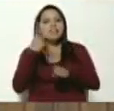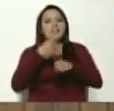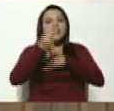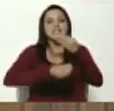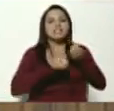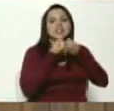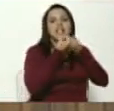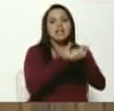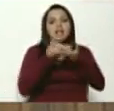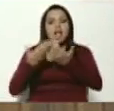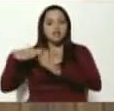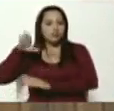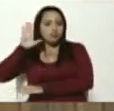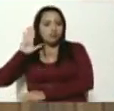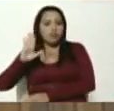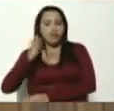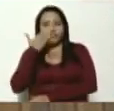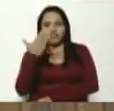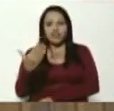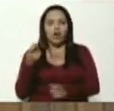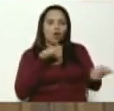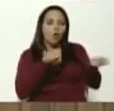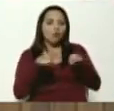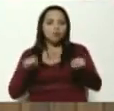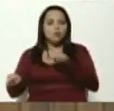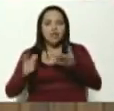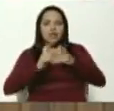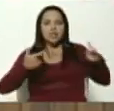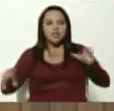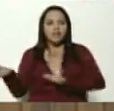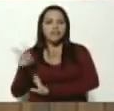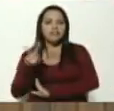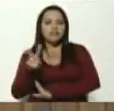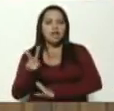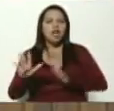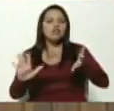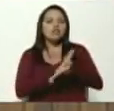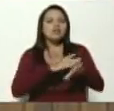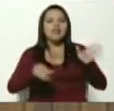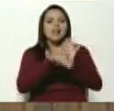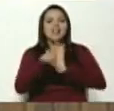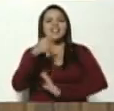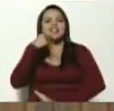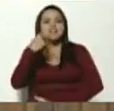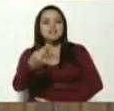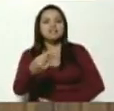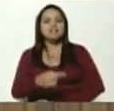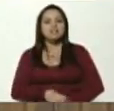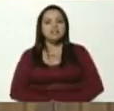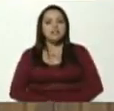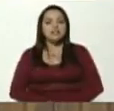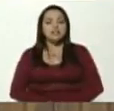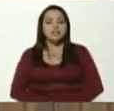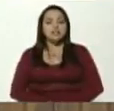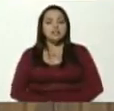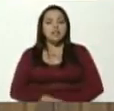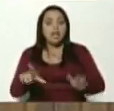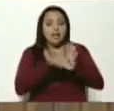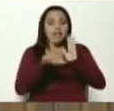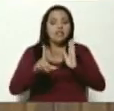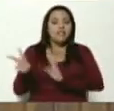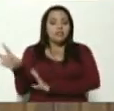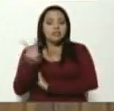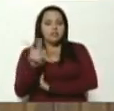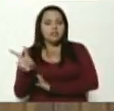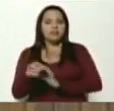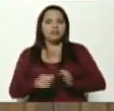declaración ante la Contraloría General de la República como parte de los estatutos que exigen las leyes de la República Bolivariana